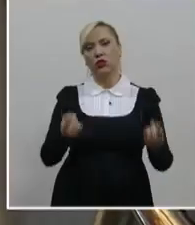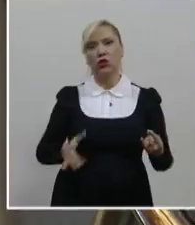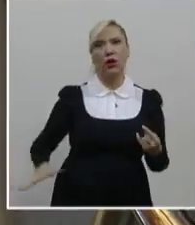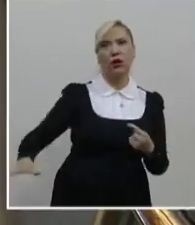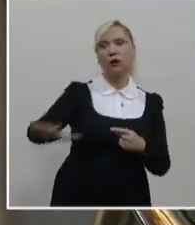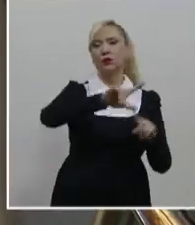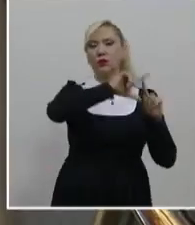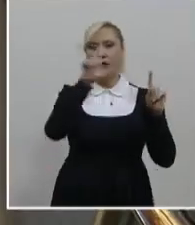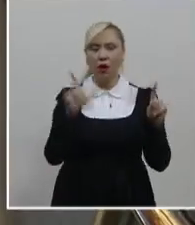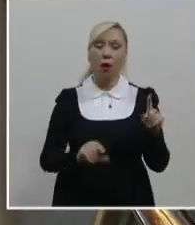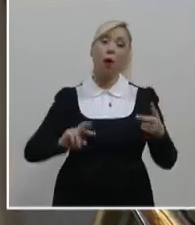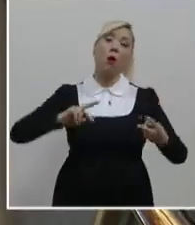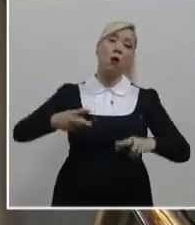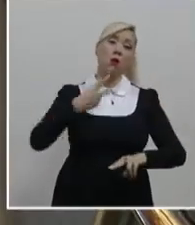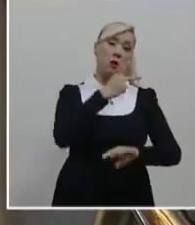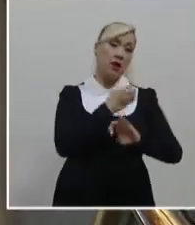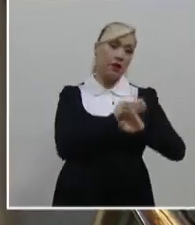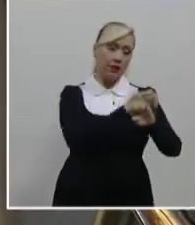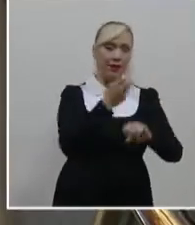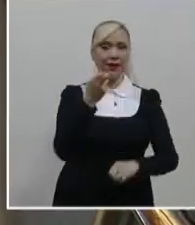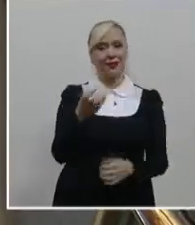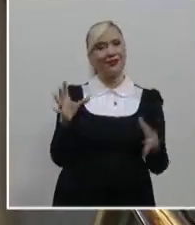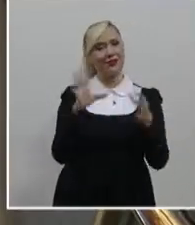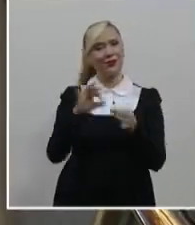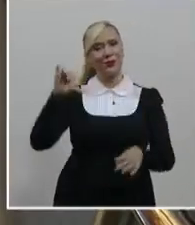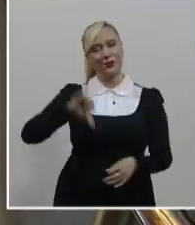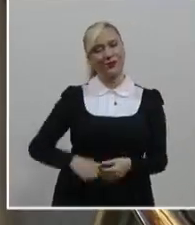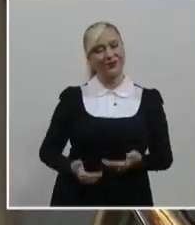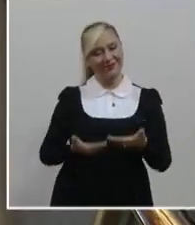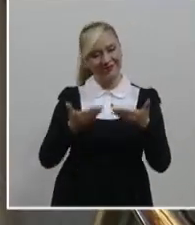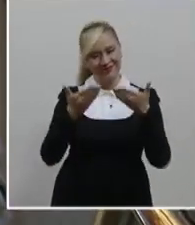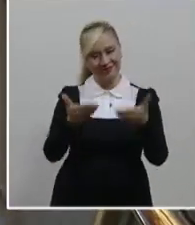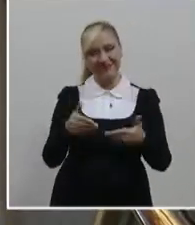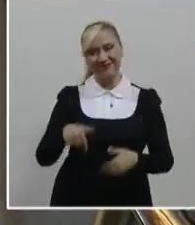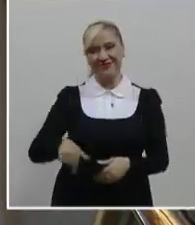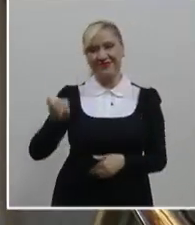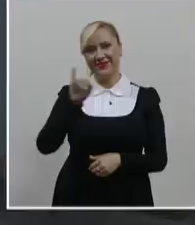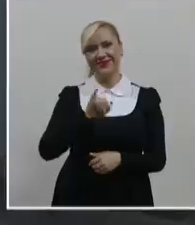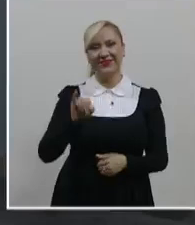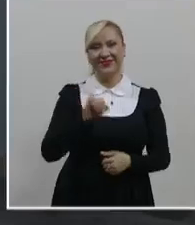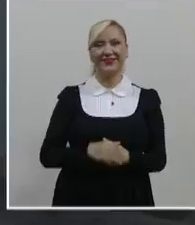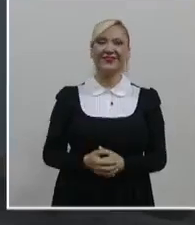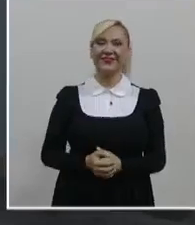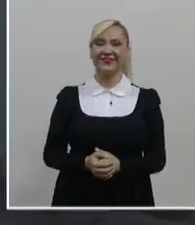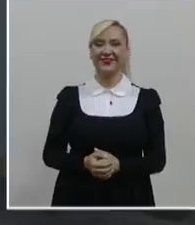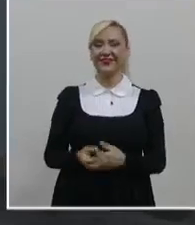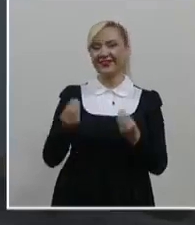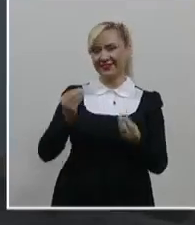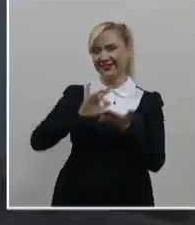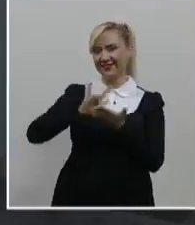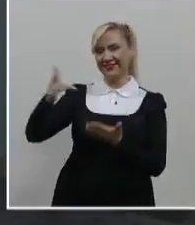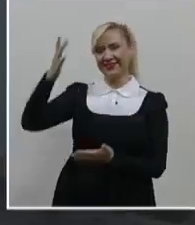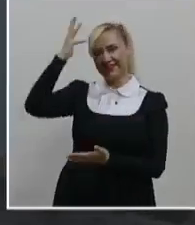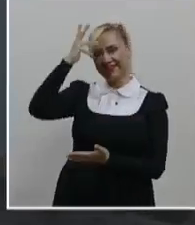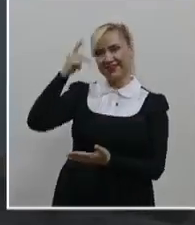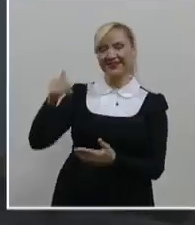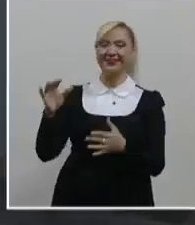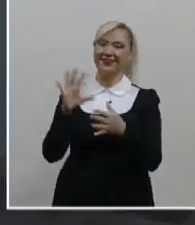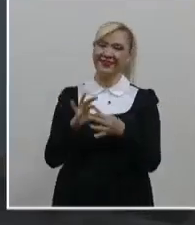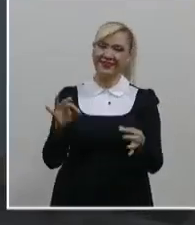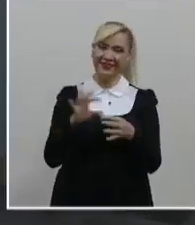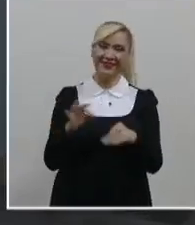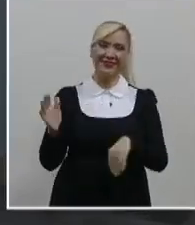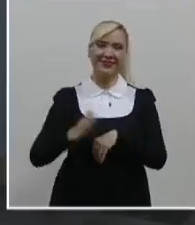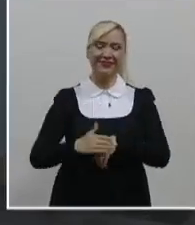local. Este es el reporte de lo que sucedió en la sesión del Pleno de este jueves. Muchas gracias, Mario, por tu